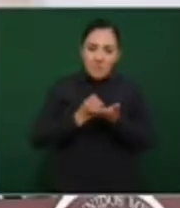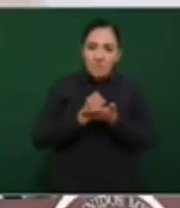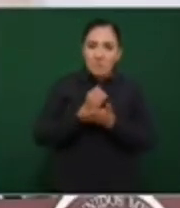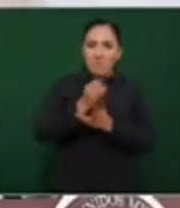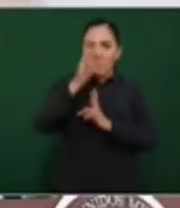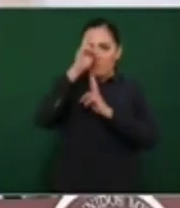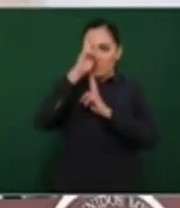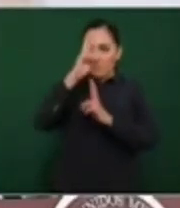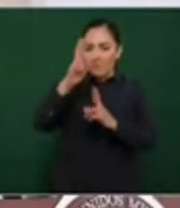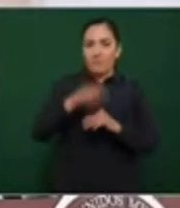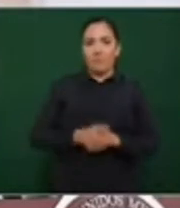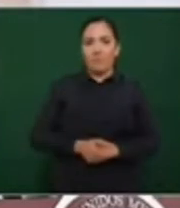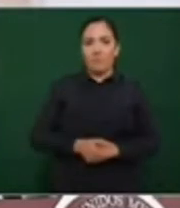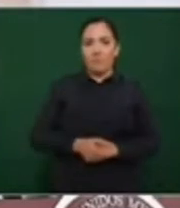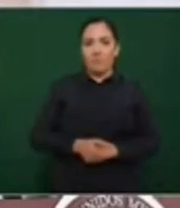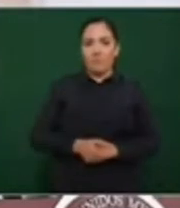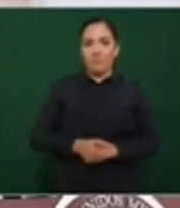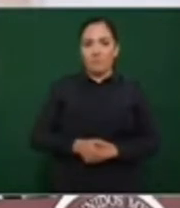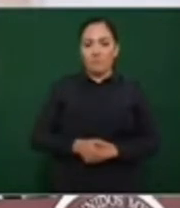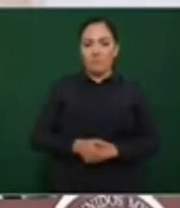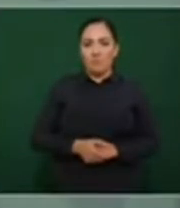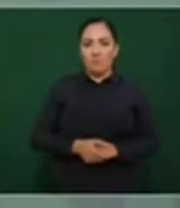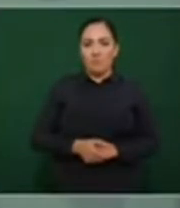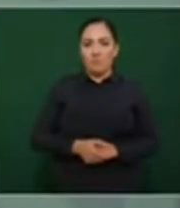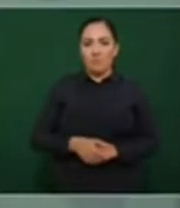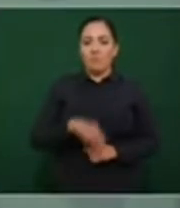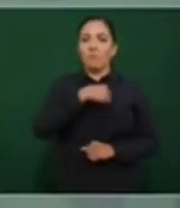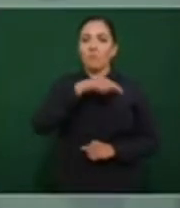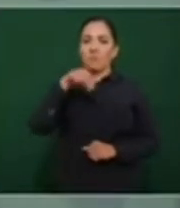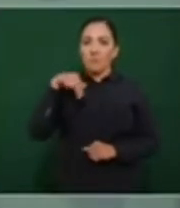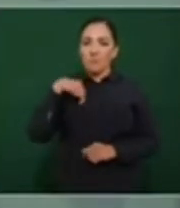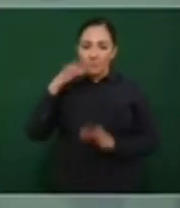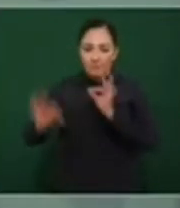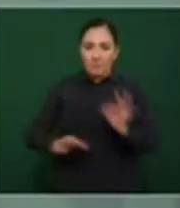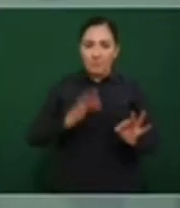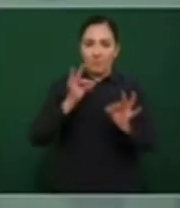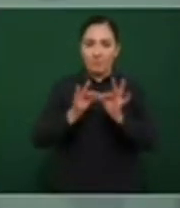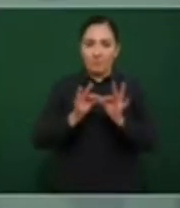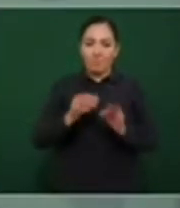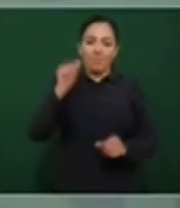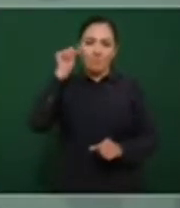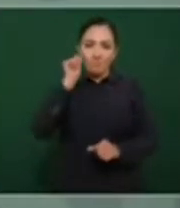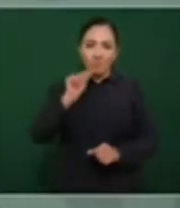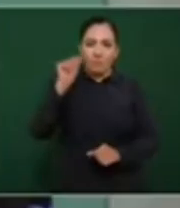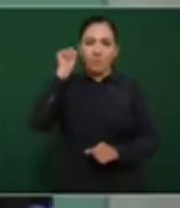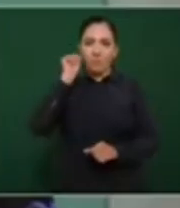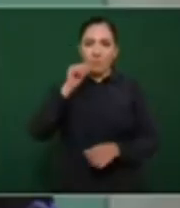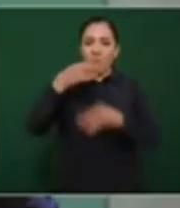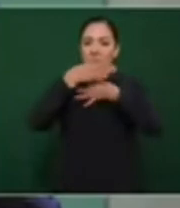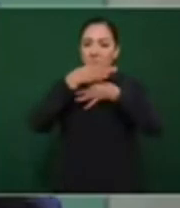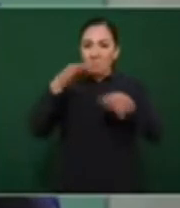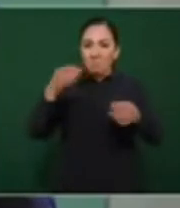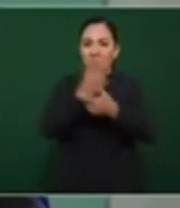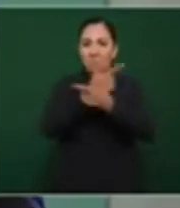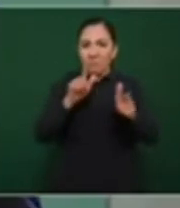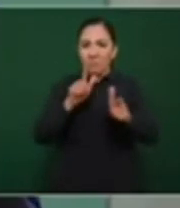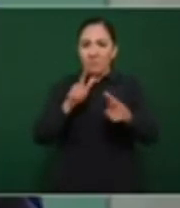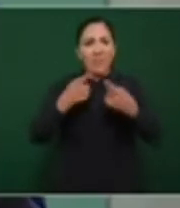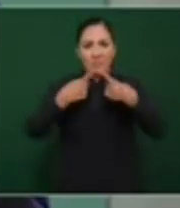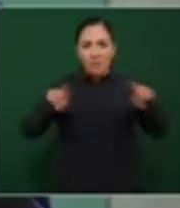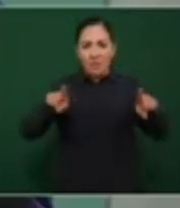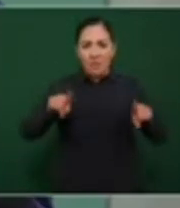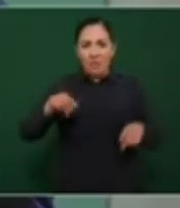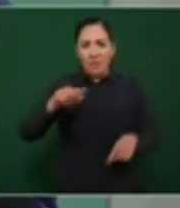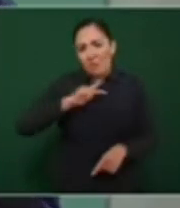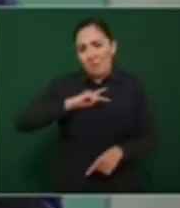No hay represión y vamos a garantizar siempre el derecho a disentir, pero queremos también